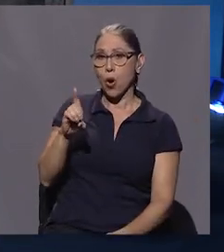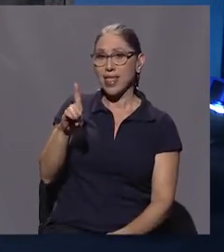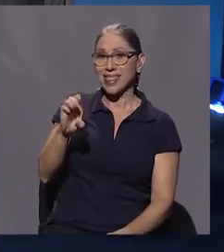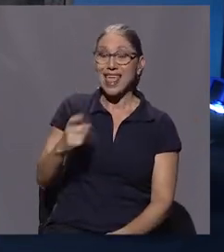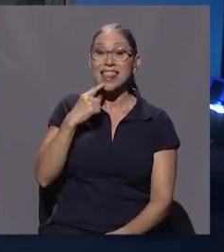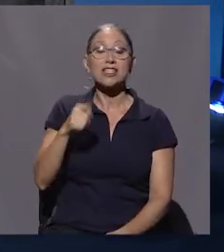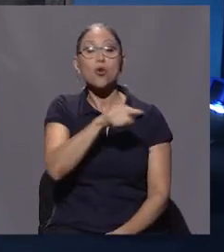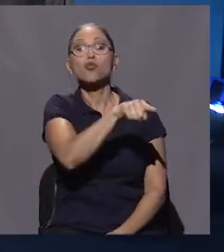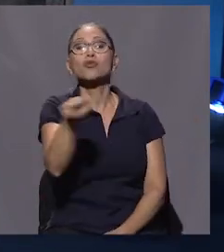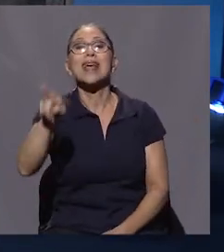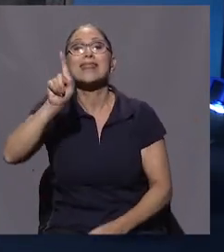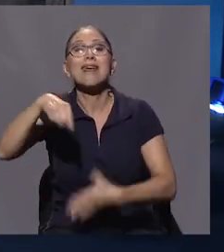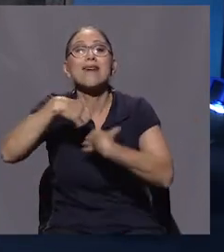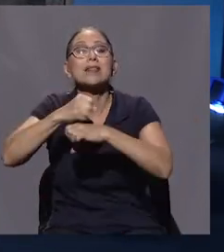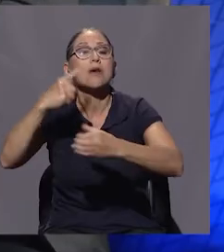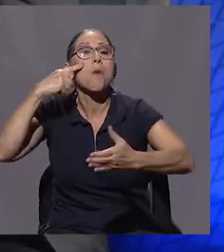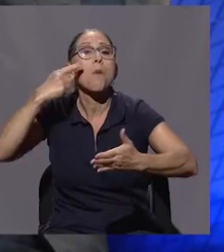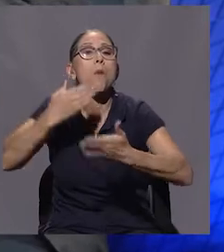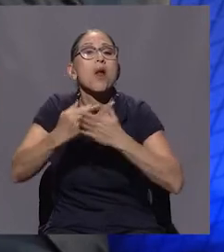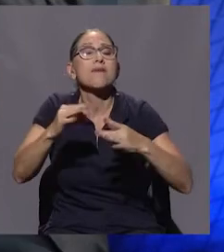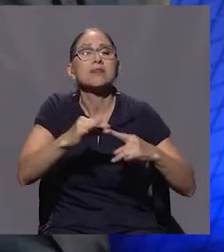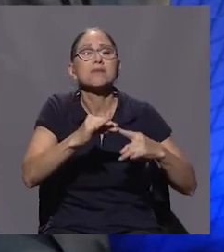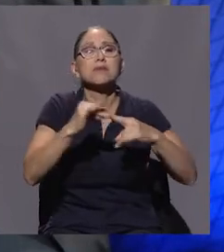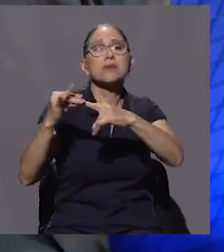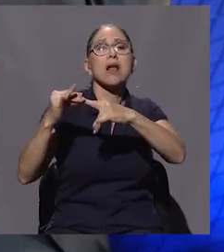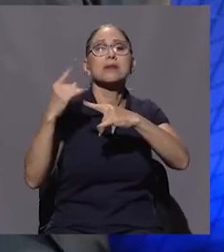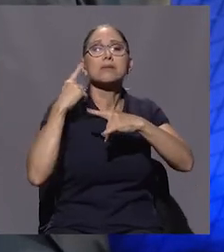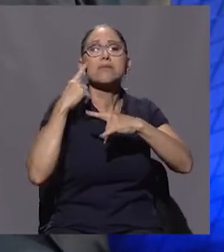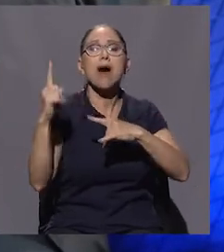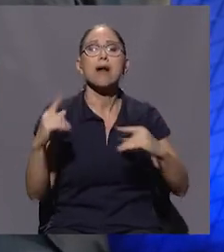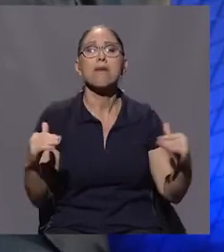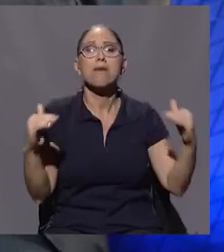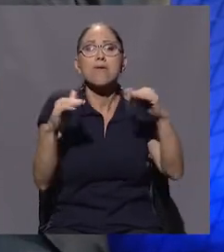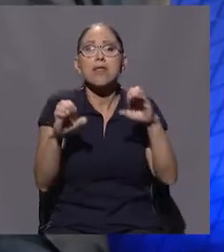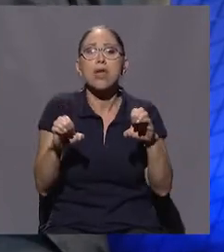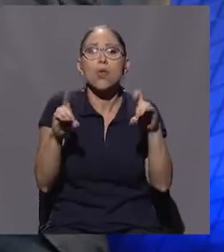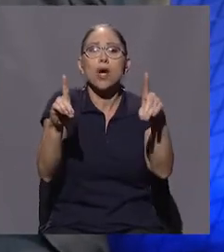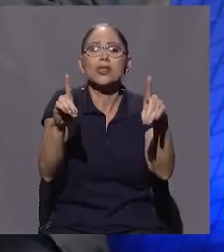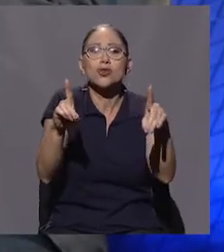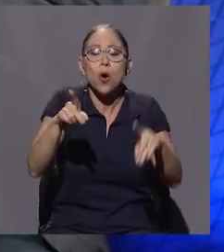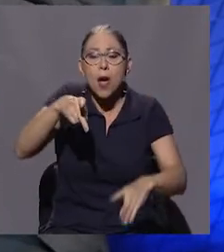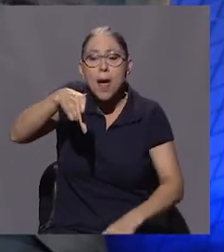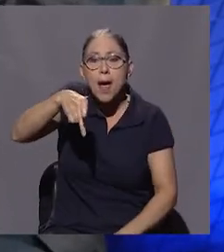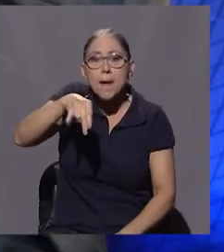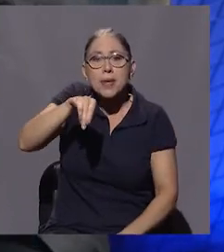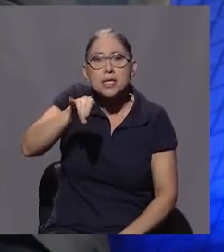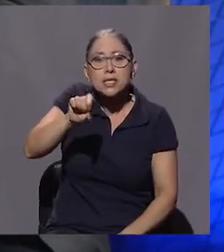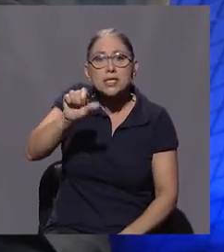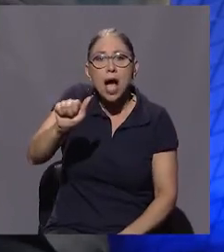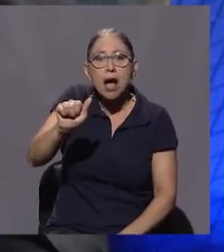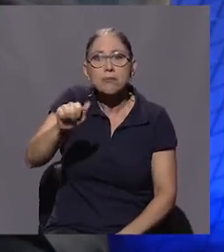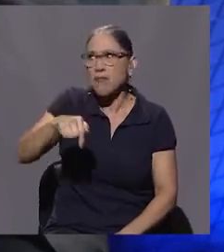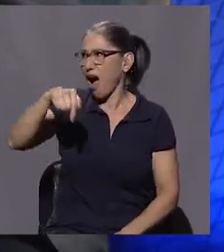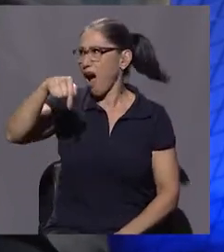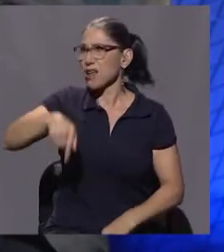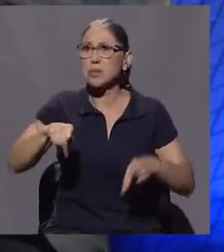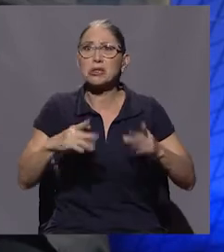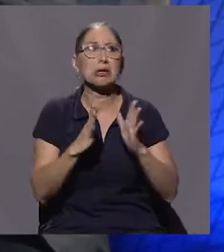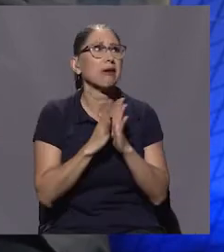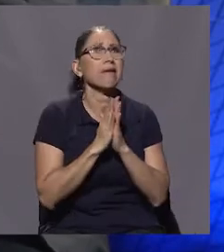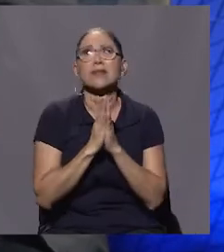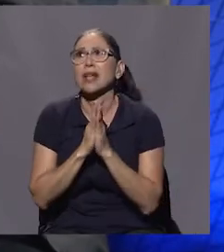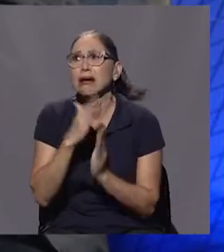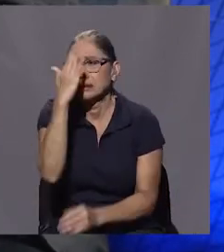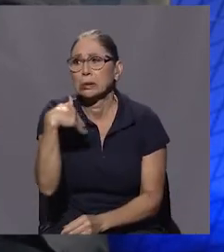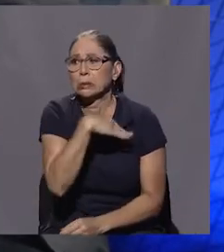prisa en educación, por ejemplo. Y aquí todo el mundo, con prisa, se persina para